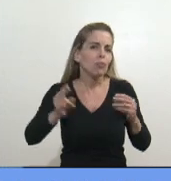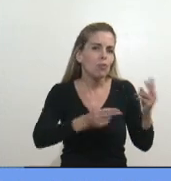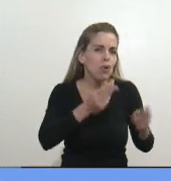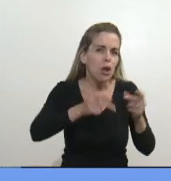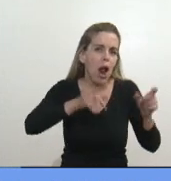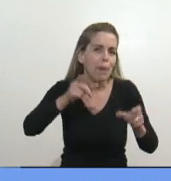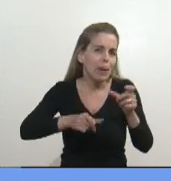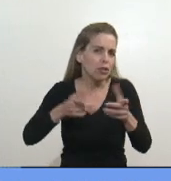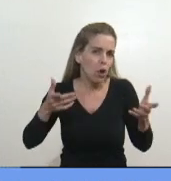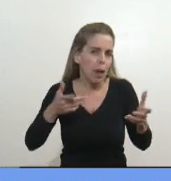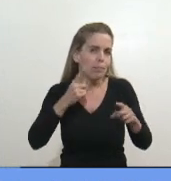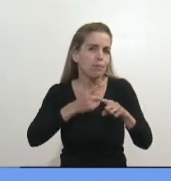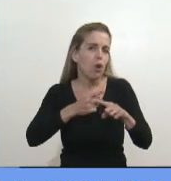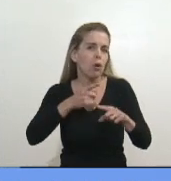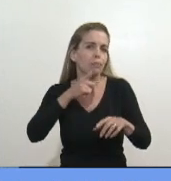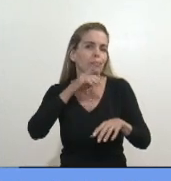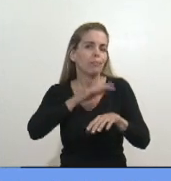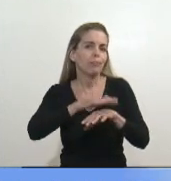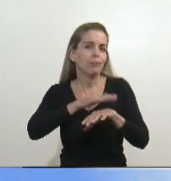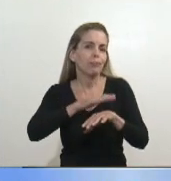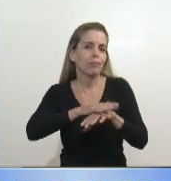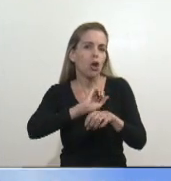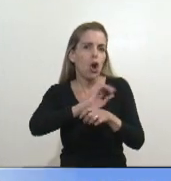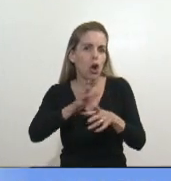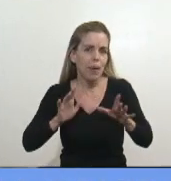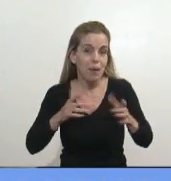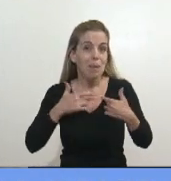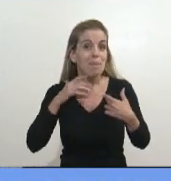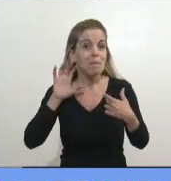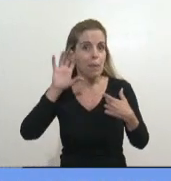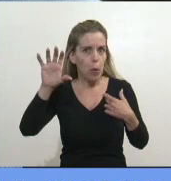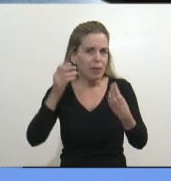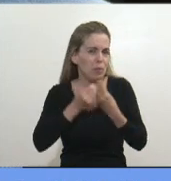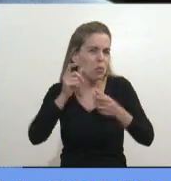En este momento, en mi provincia, hemos sufrido muchas pérdidas, muchas pérdidas.